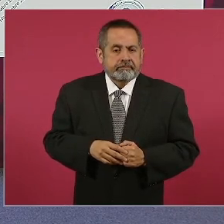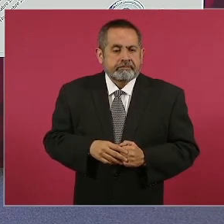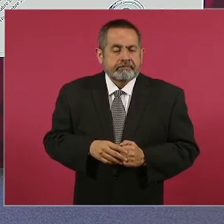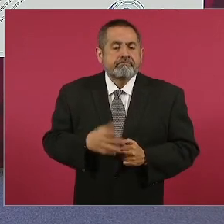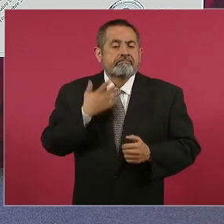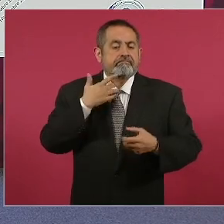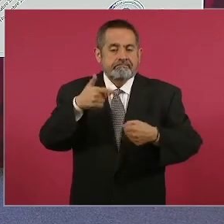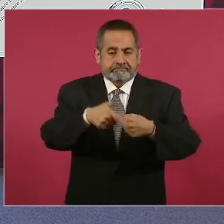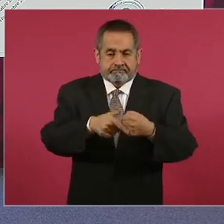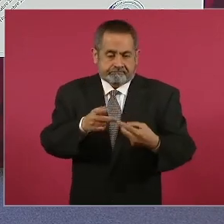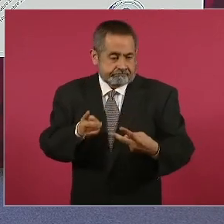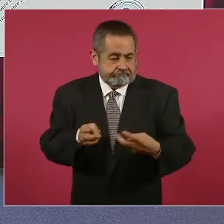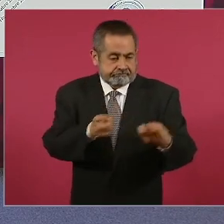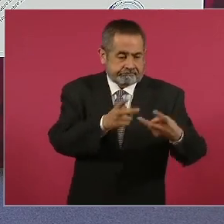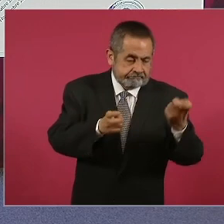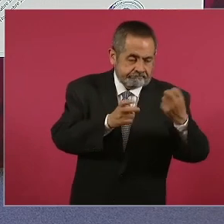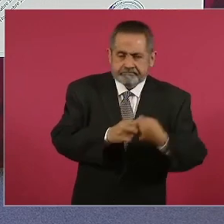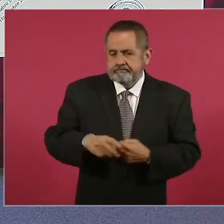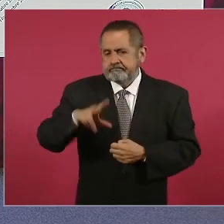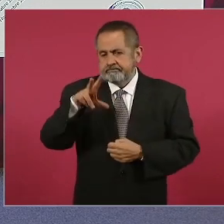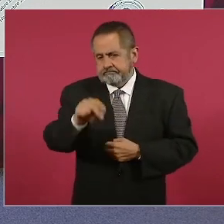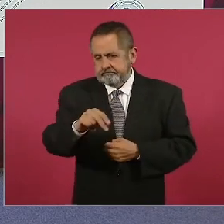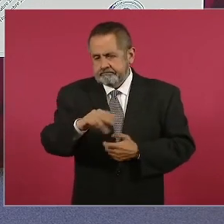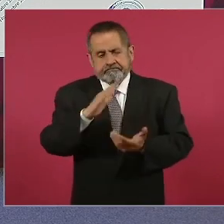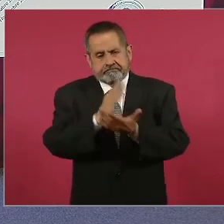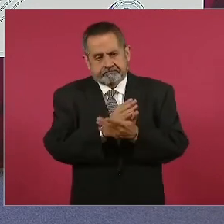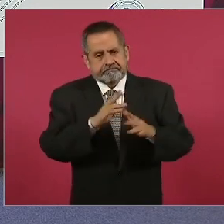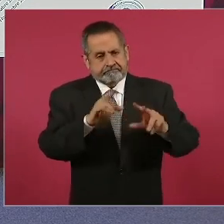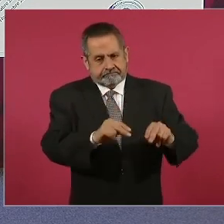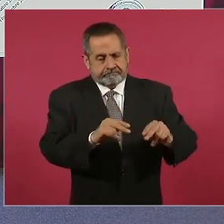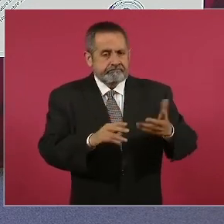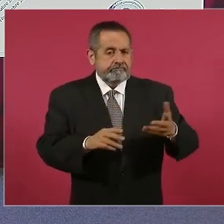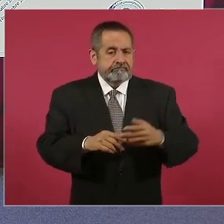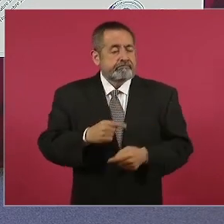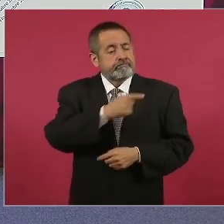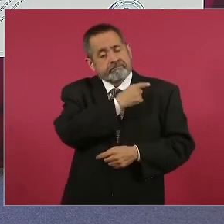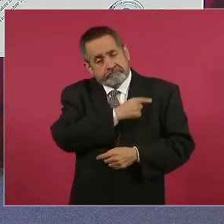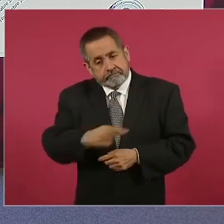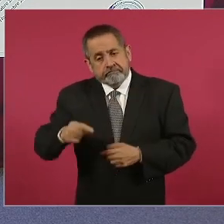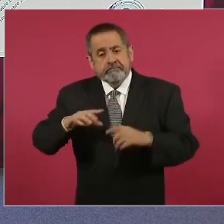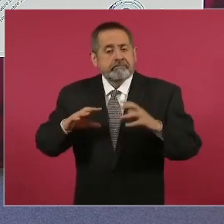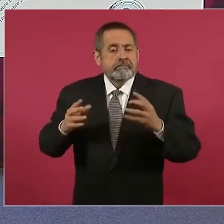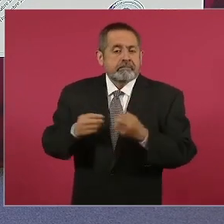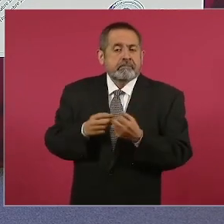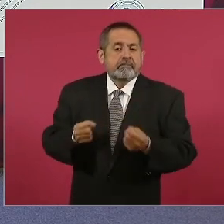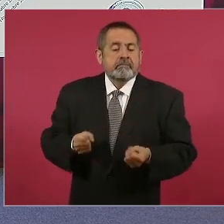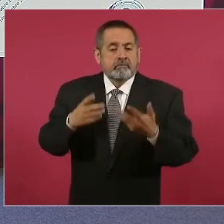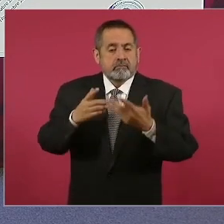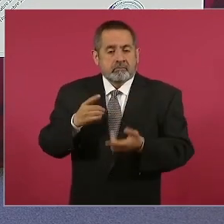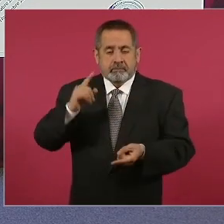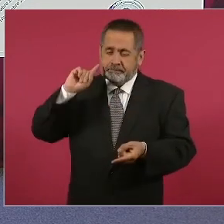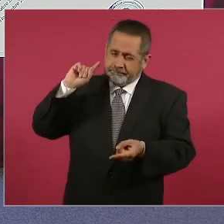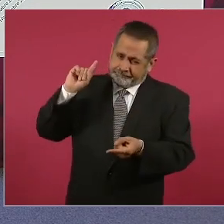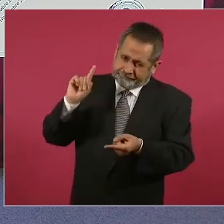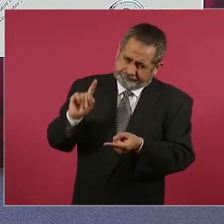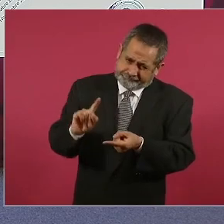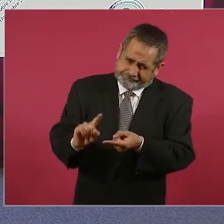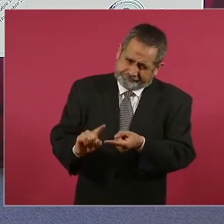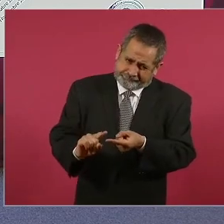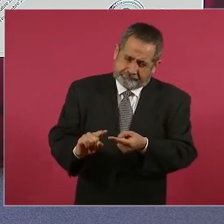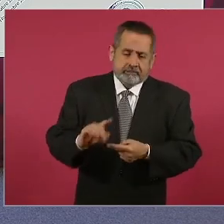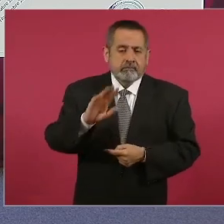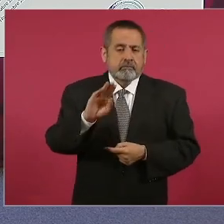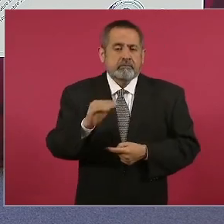hidrocarburos y desde el inicio de la administración a la fecha se lleva una baja considerable de